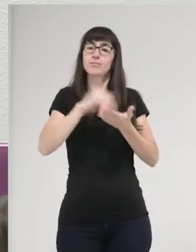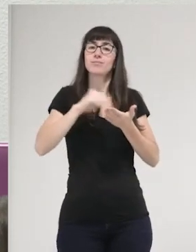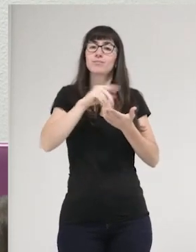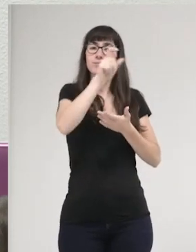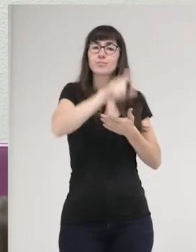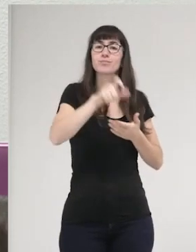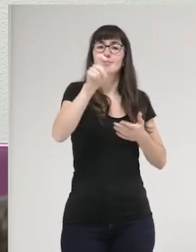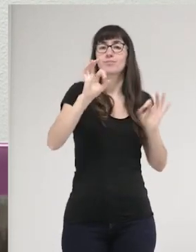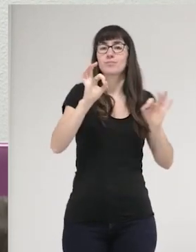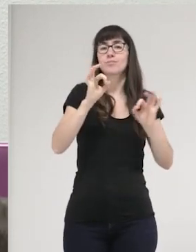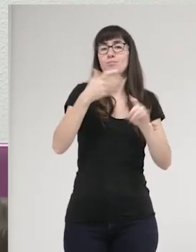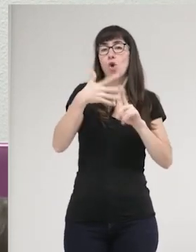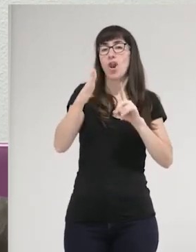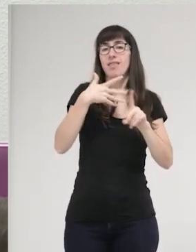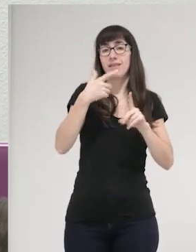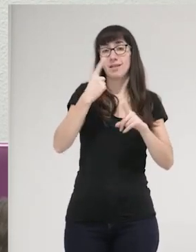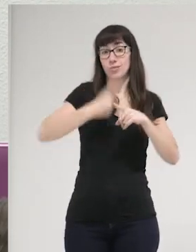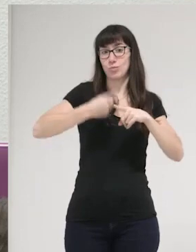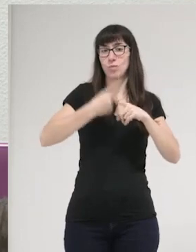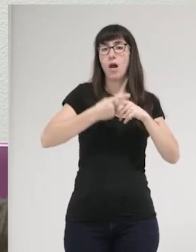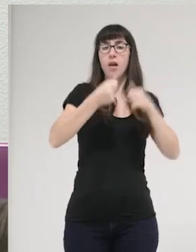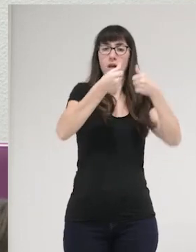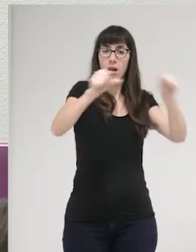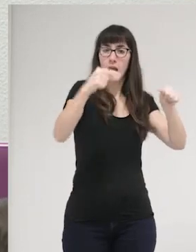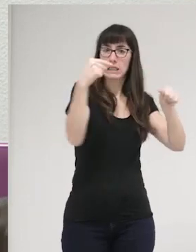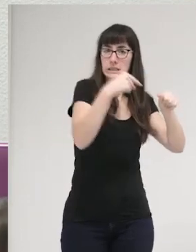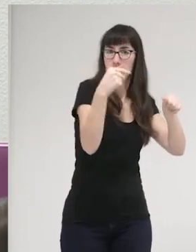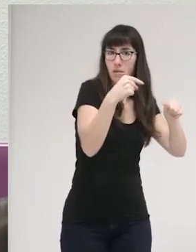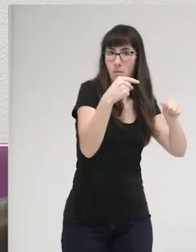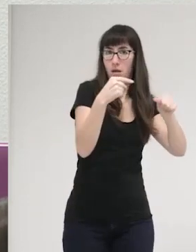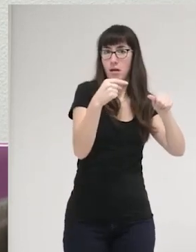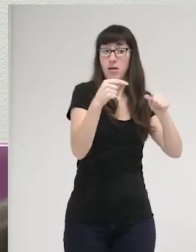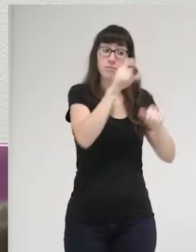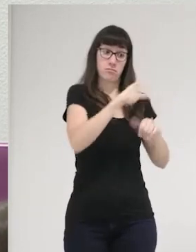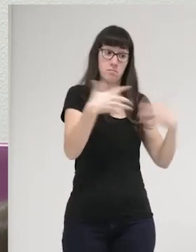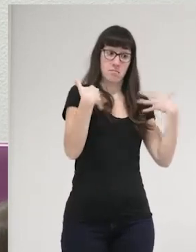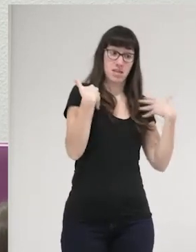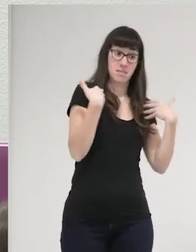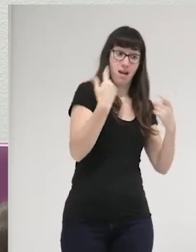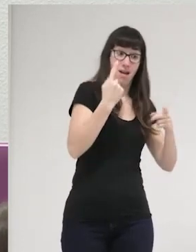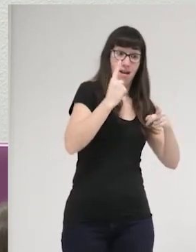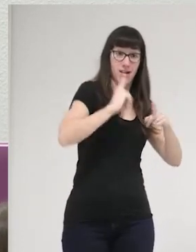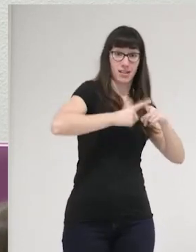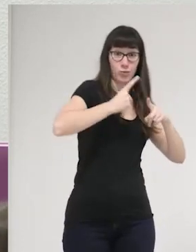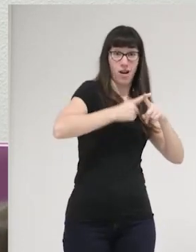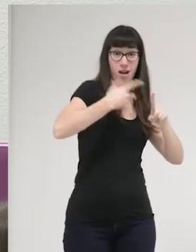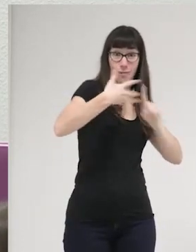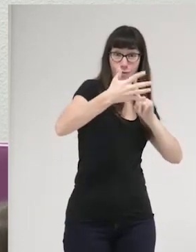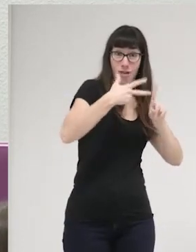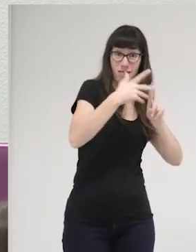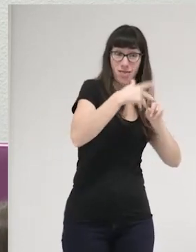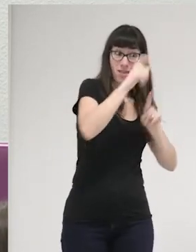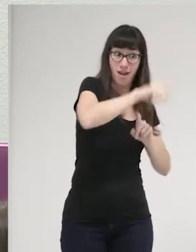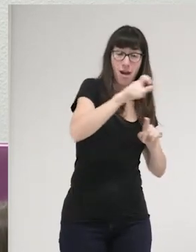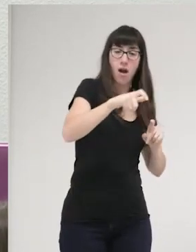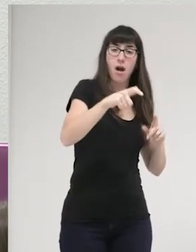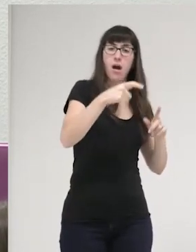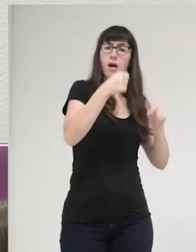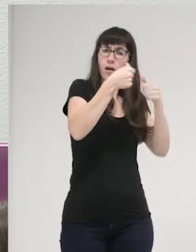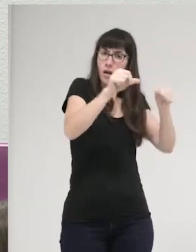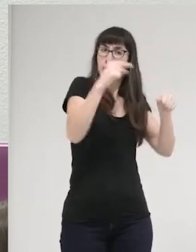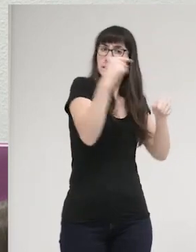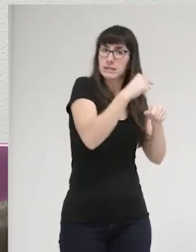violencia sexual, de por qué las víctimas de violencia sexual, es una cosa bastante curiosa, por qué las víctimas de violencia sexual